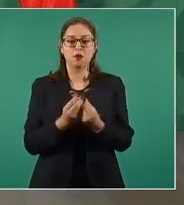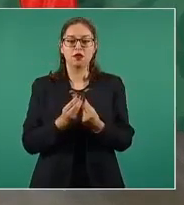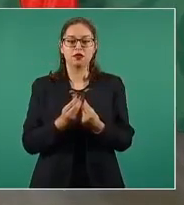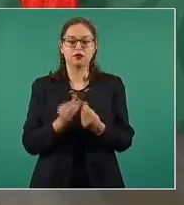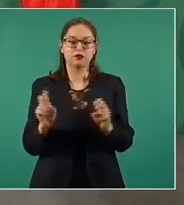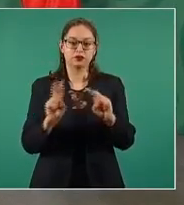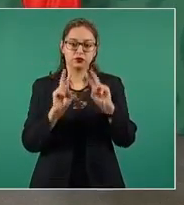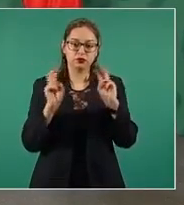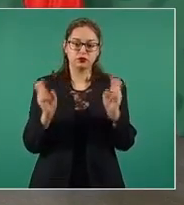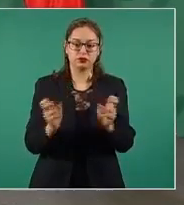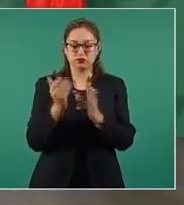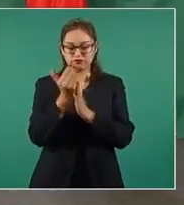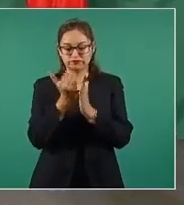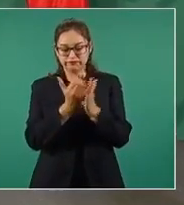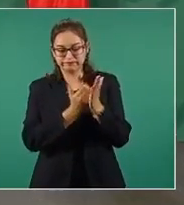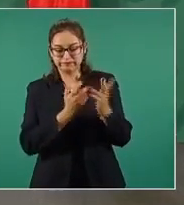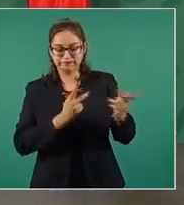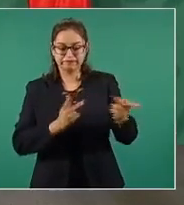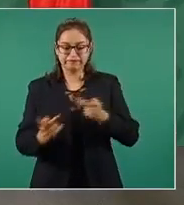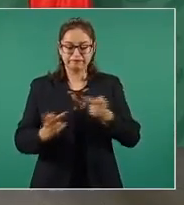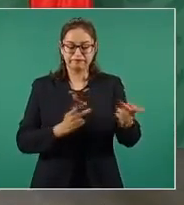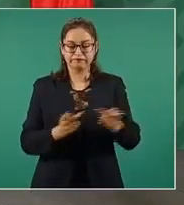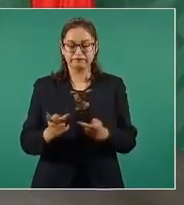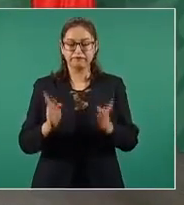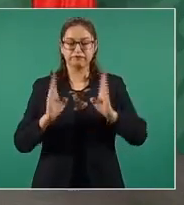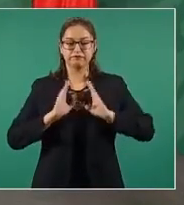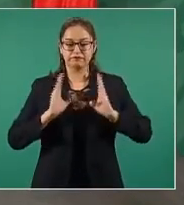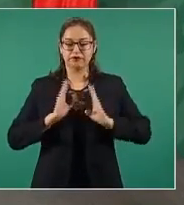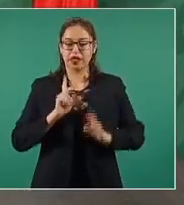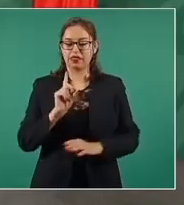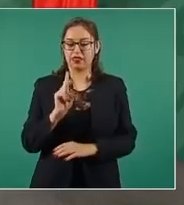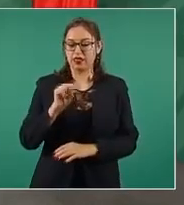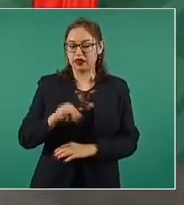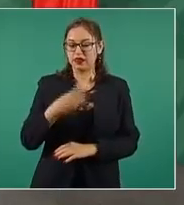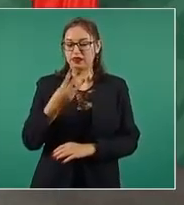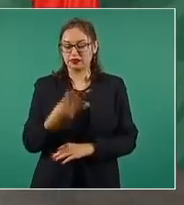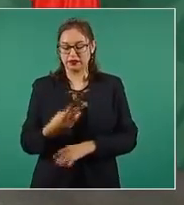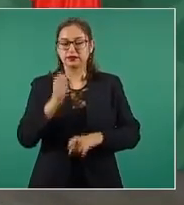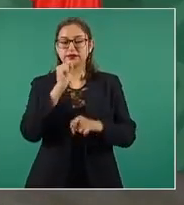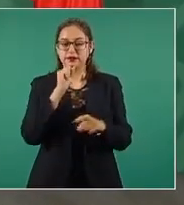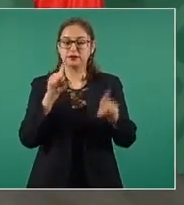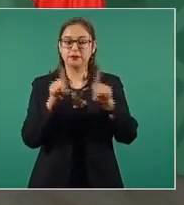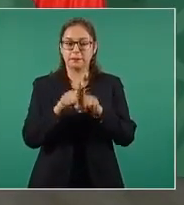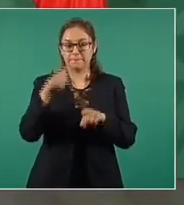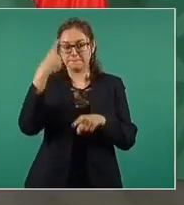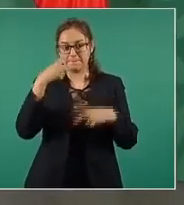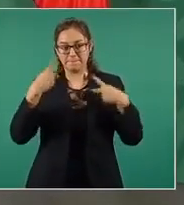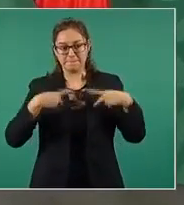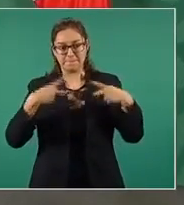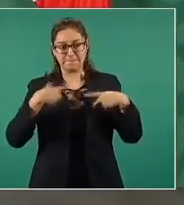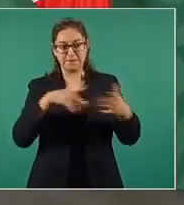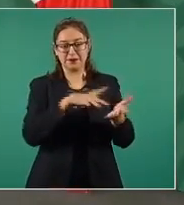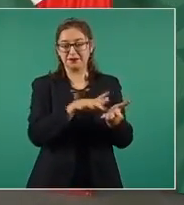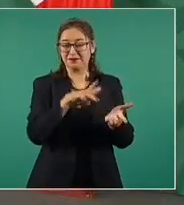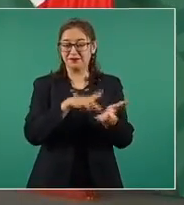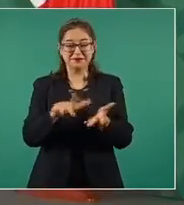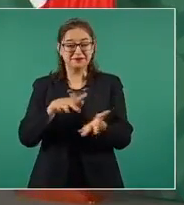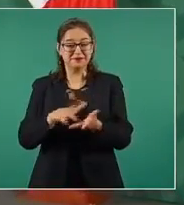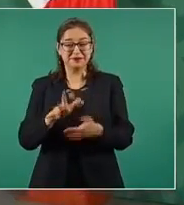que ver con el plan DN-III de apoyo a la población. Está lloviendo